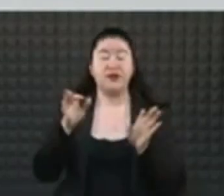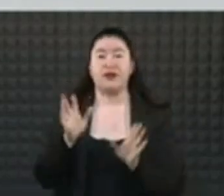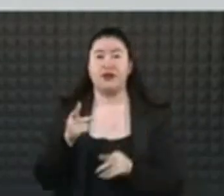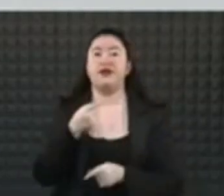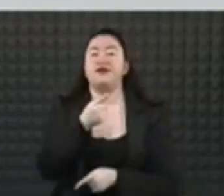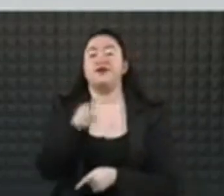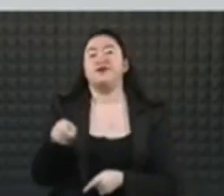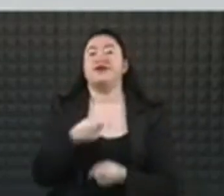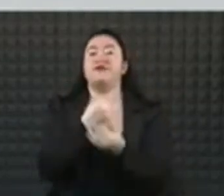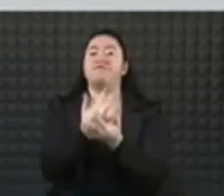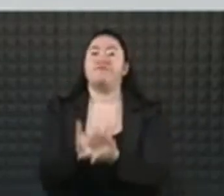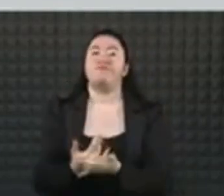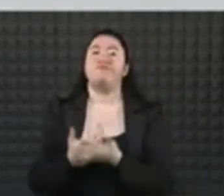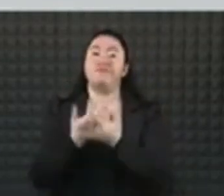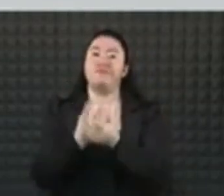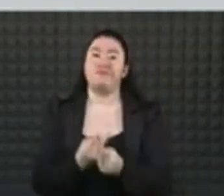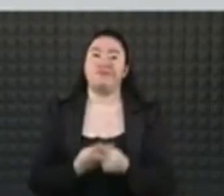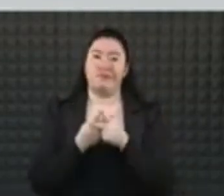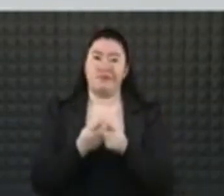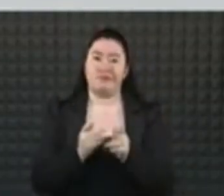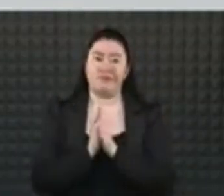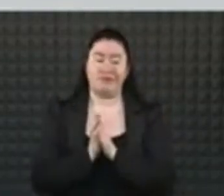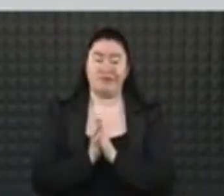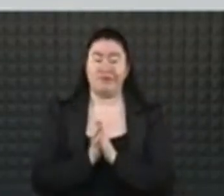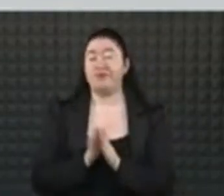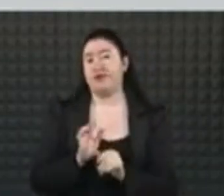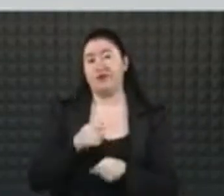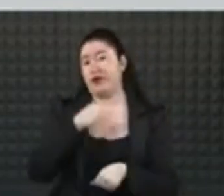les pedimos que esperen a su turno. Y serían esos los anuncios de la próxima semana.